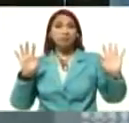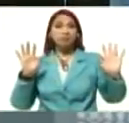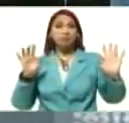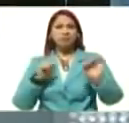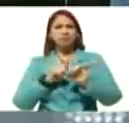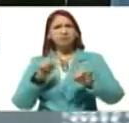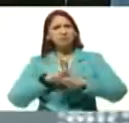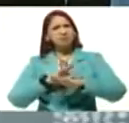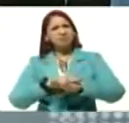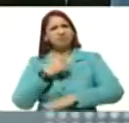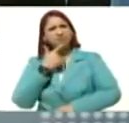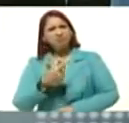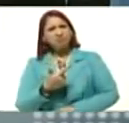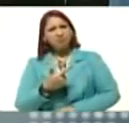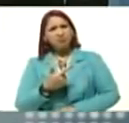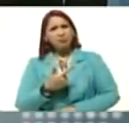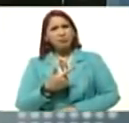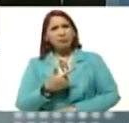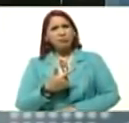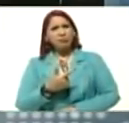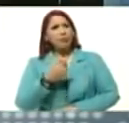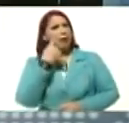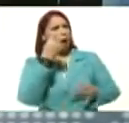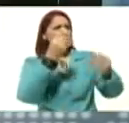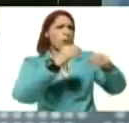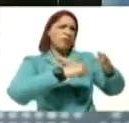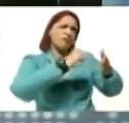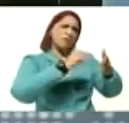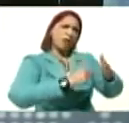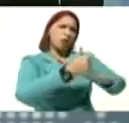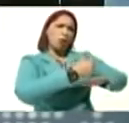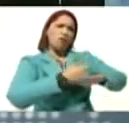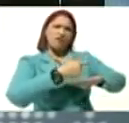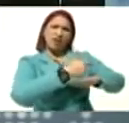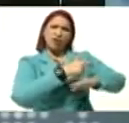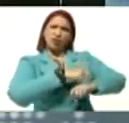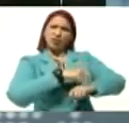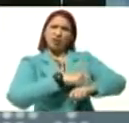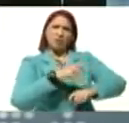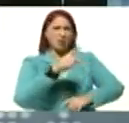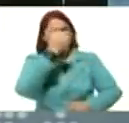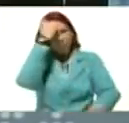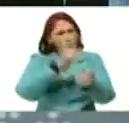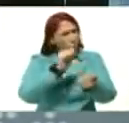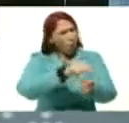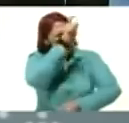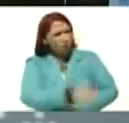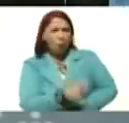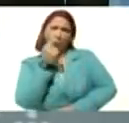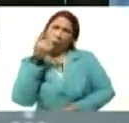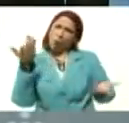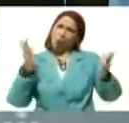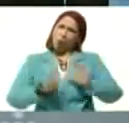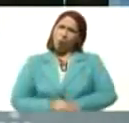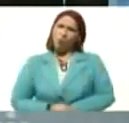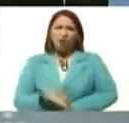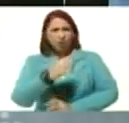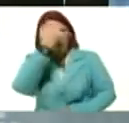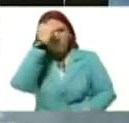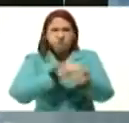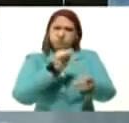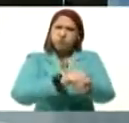pero porque él dice eso, y que el gobierno, y que los acuerdos, firmados por el gobierno interino, no sea bruto, no sea